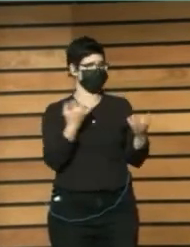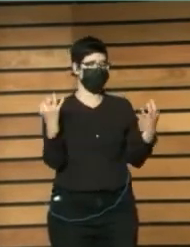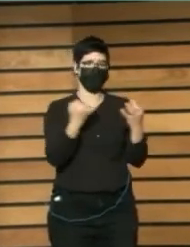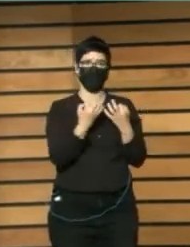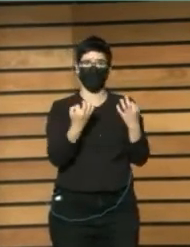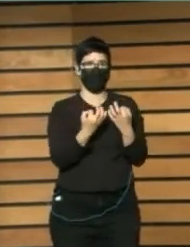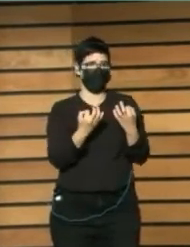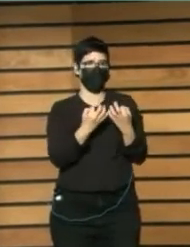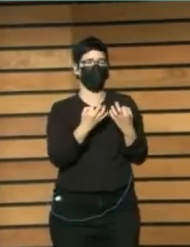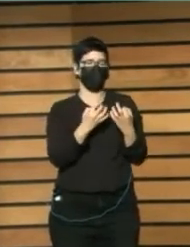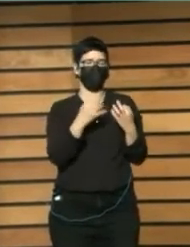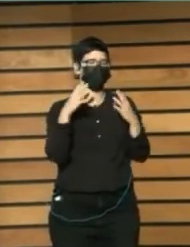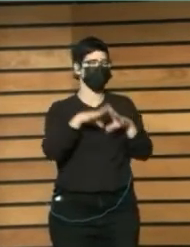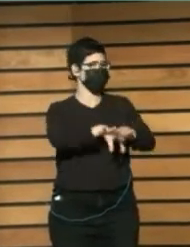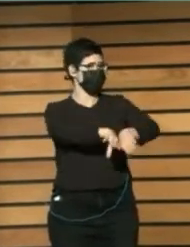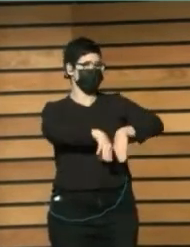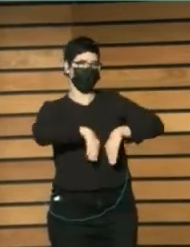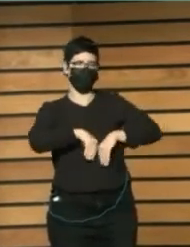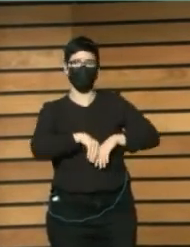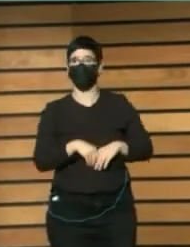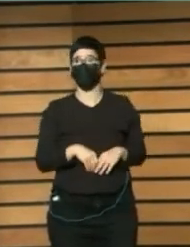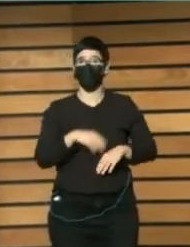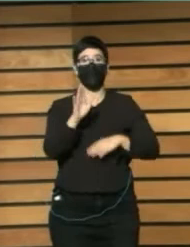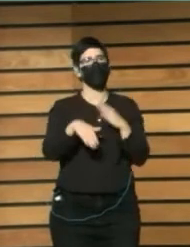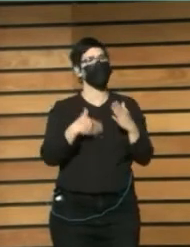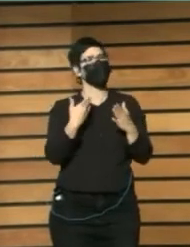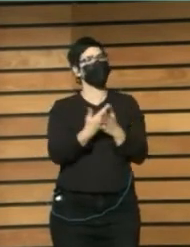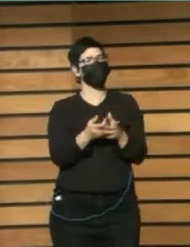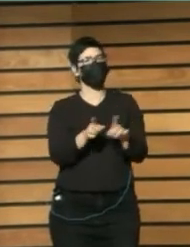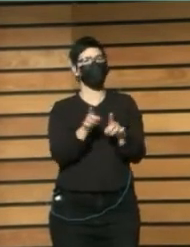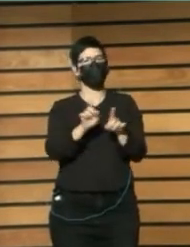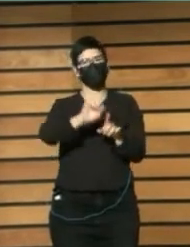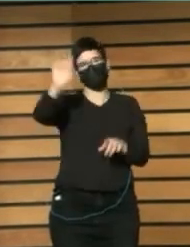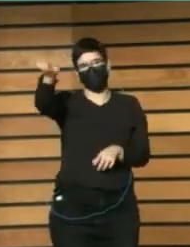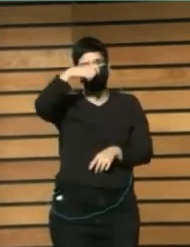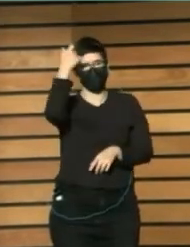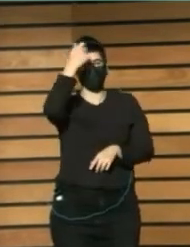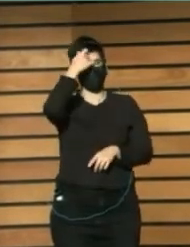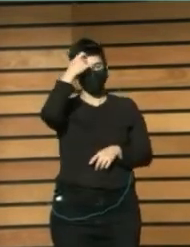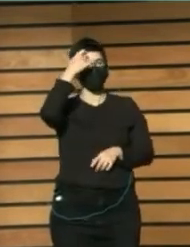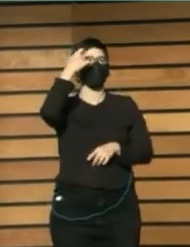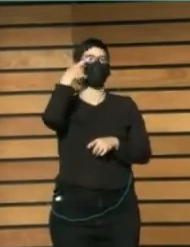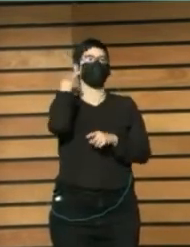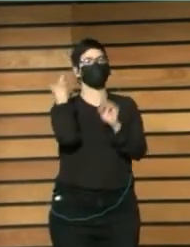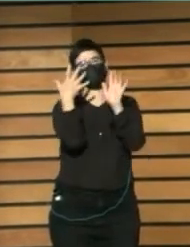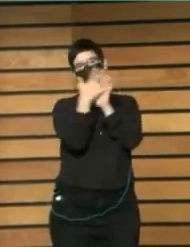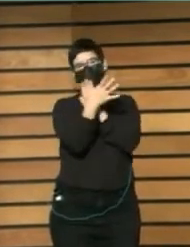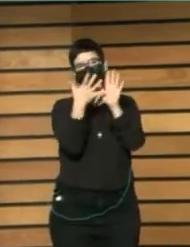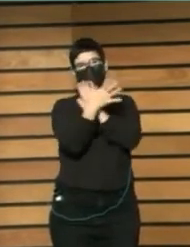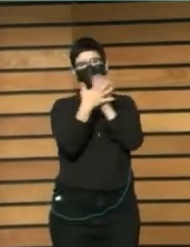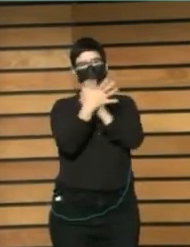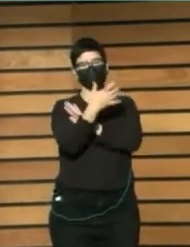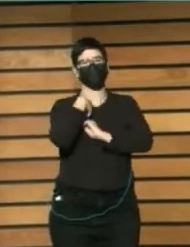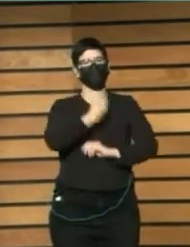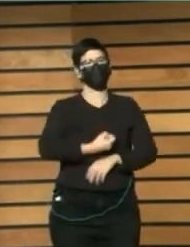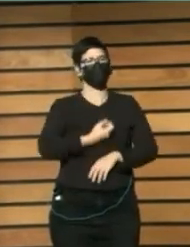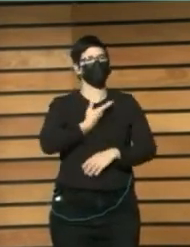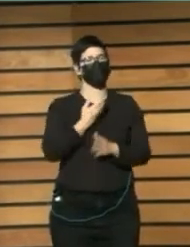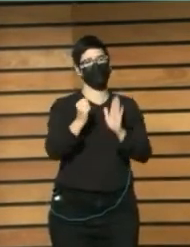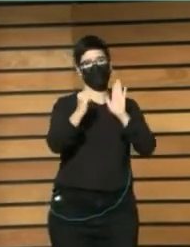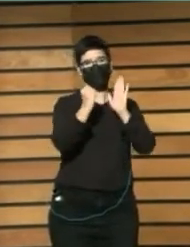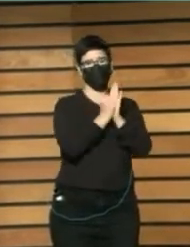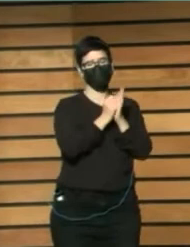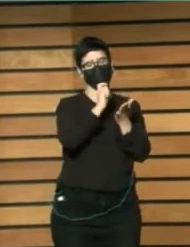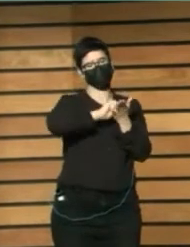A la hora De desarrollar Este par De conceptos Me inspiré En un artículo Escrito por El autor